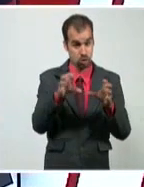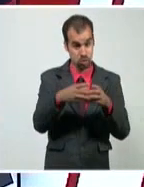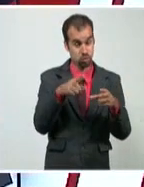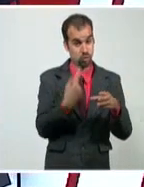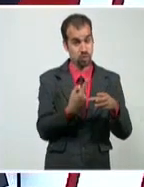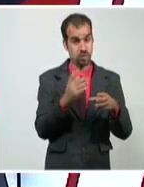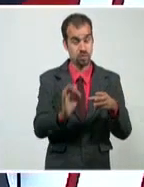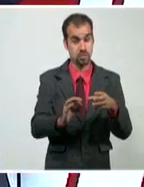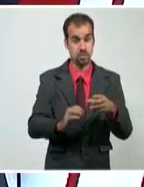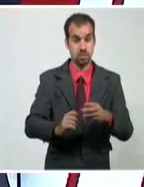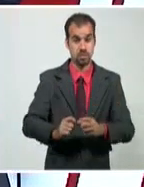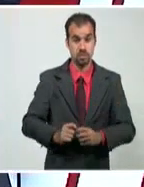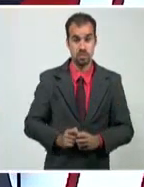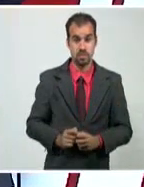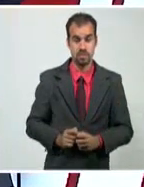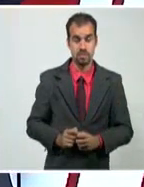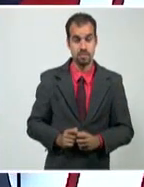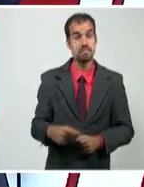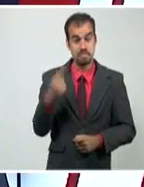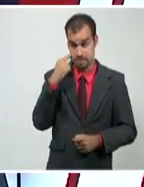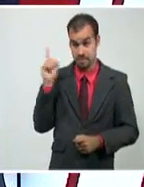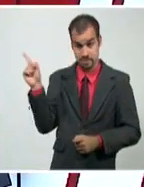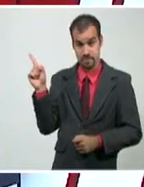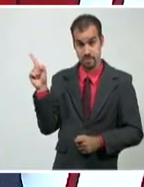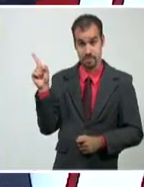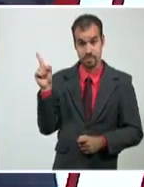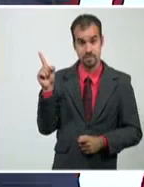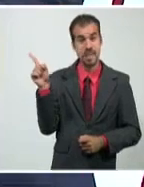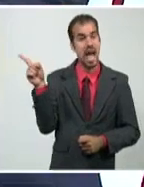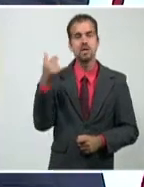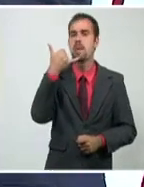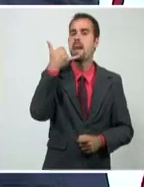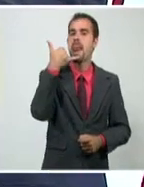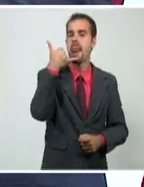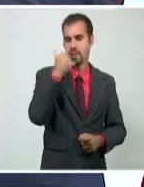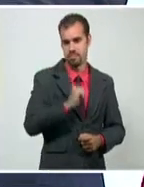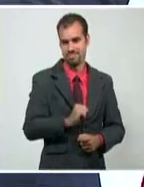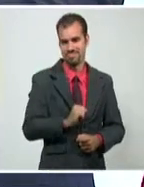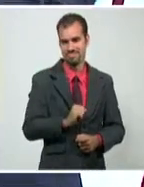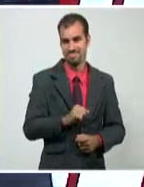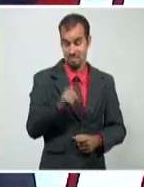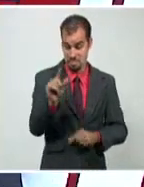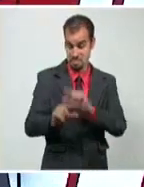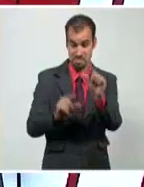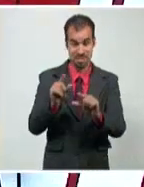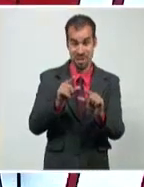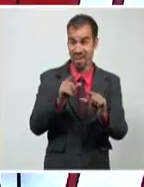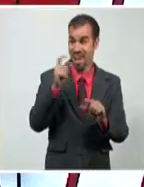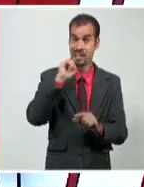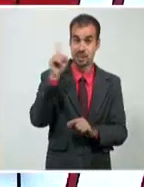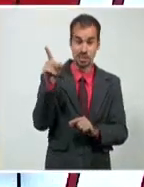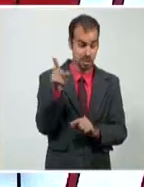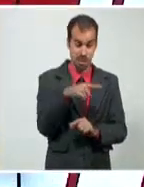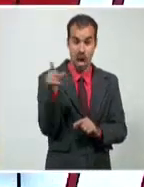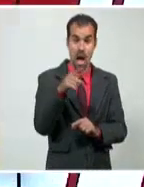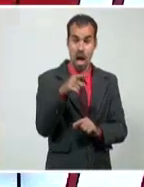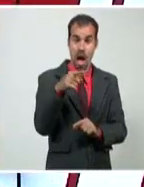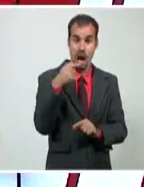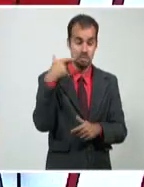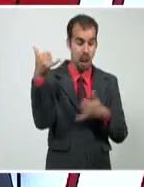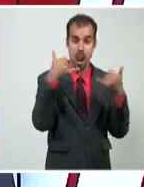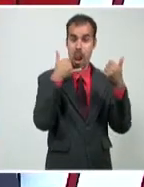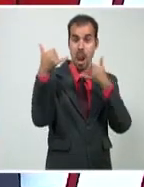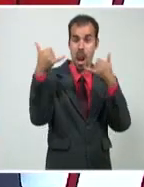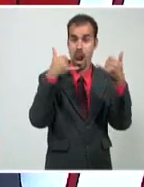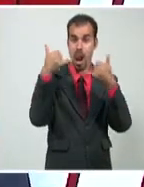Sí, son grabaciones de llamadas, conversaciones entre estas personas que asumen no tener líder, acaban de